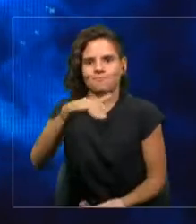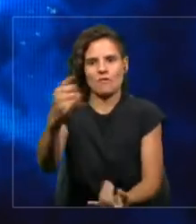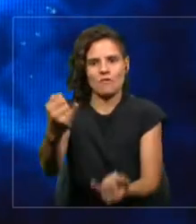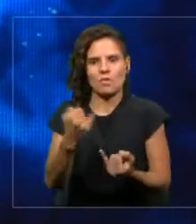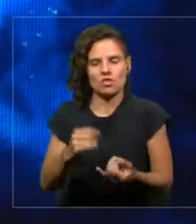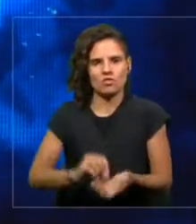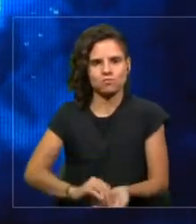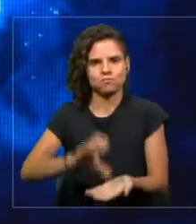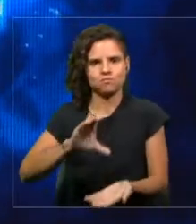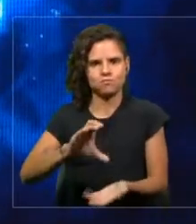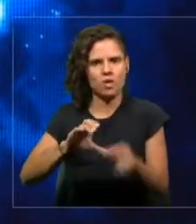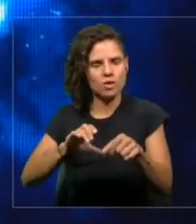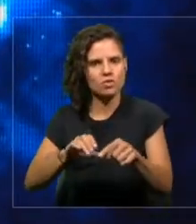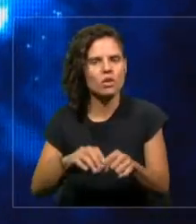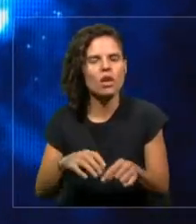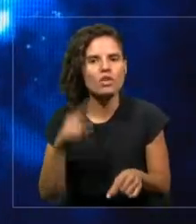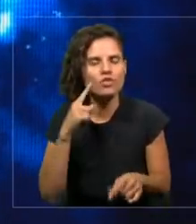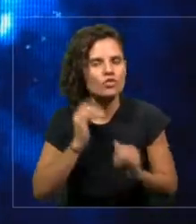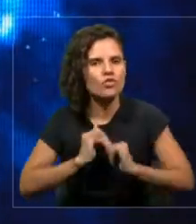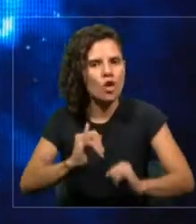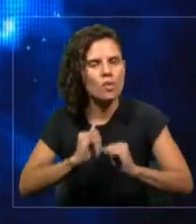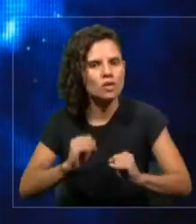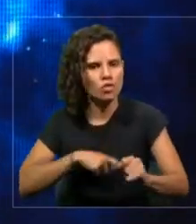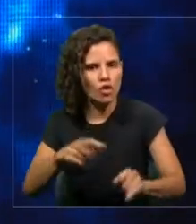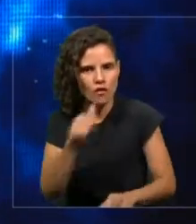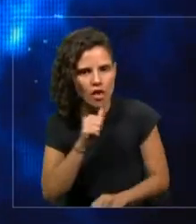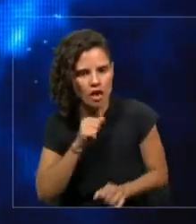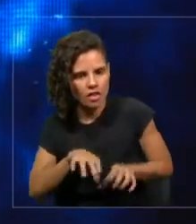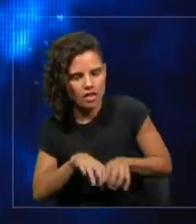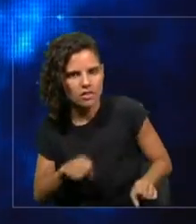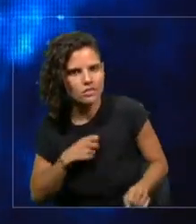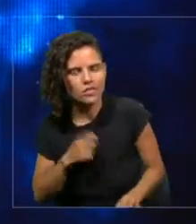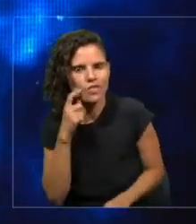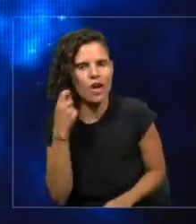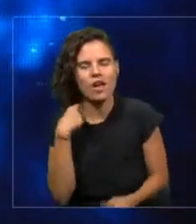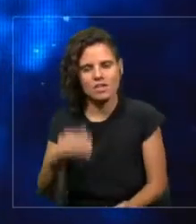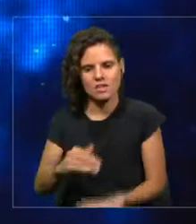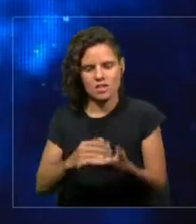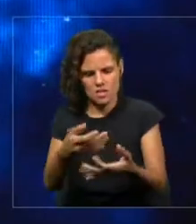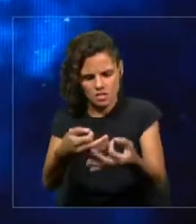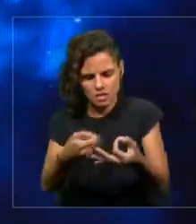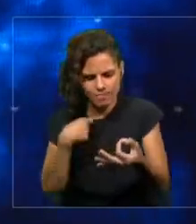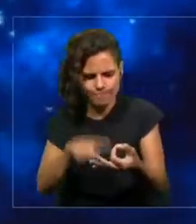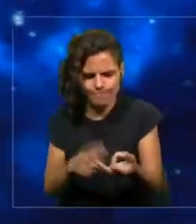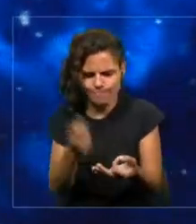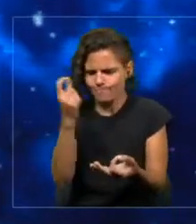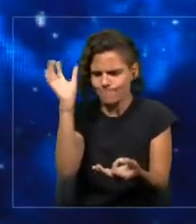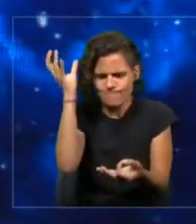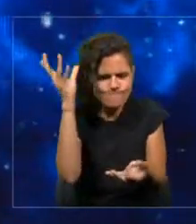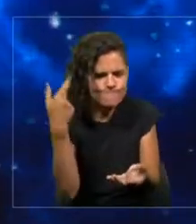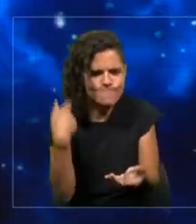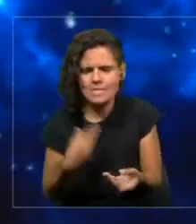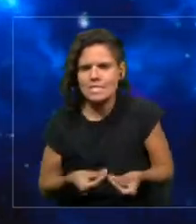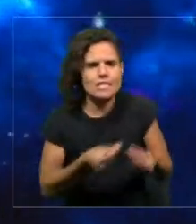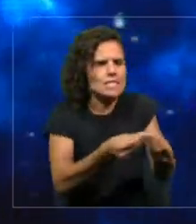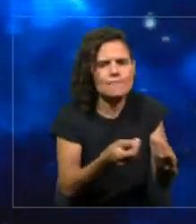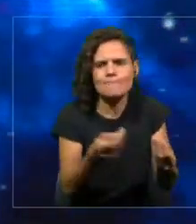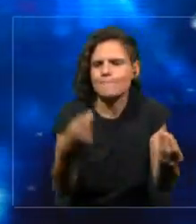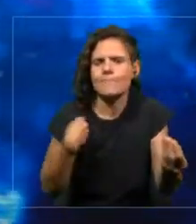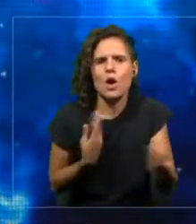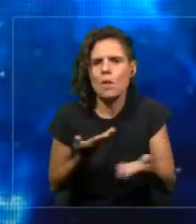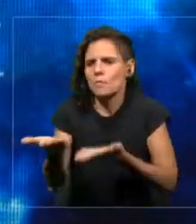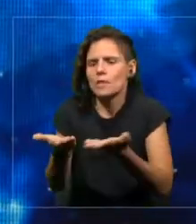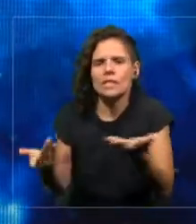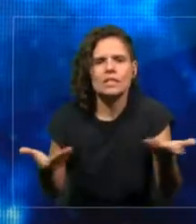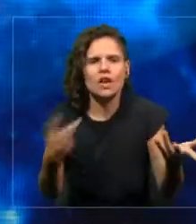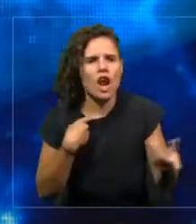para la cual, si no estás preparado, no vas a saberla interpretar, reportar, analizar y entregar a la gente, a los usuarios, a los ciudadanos, a